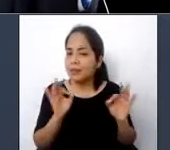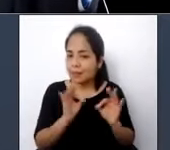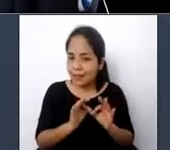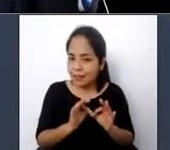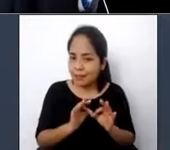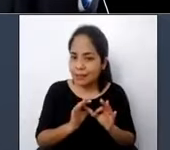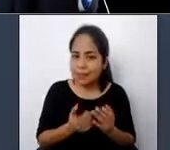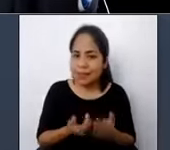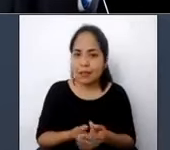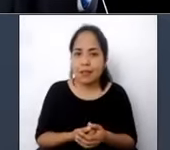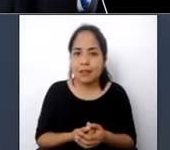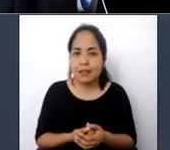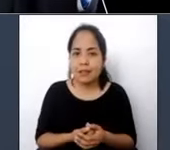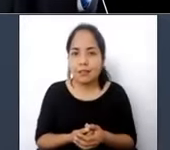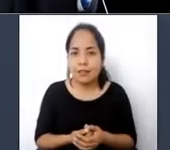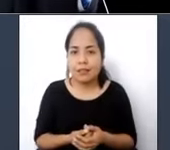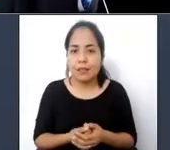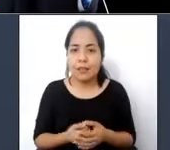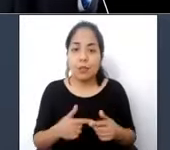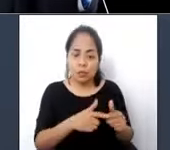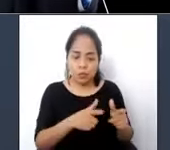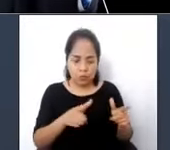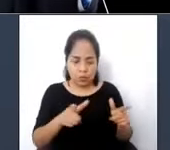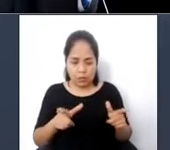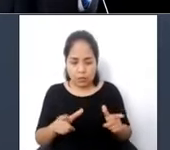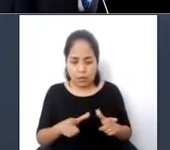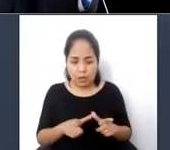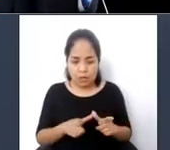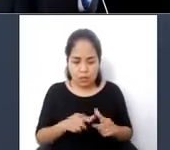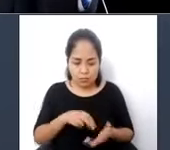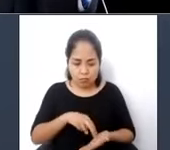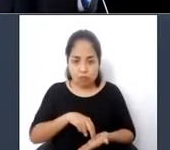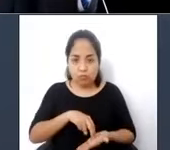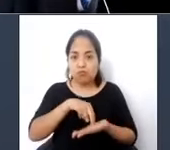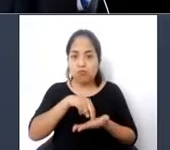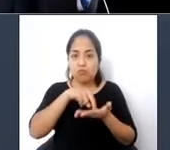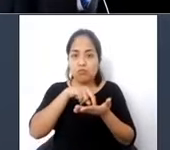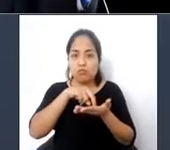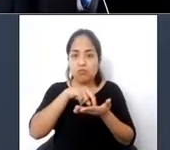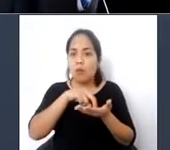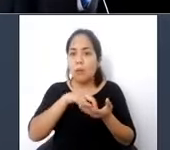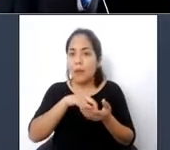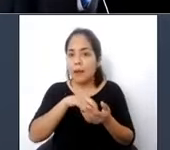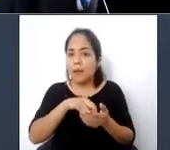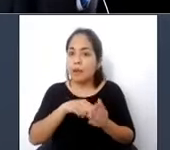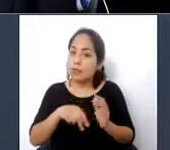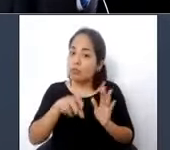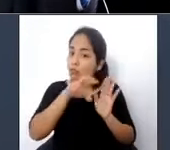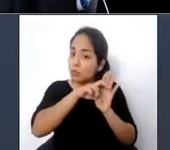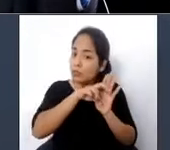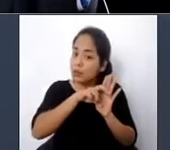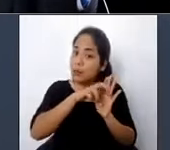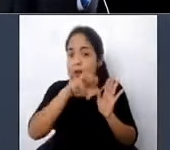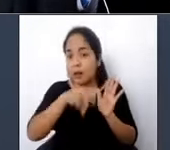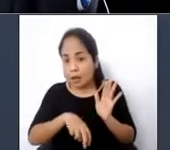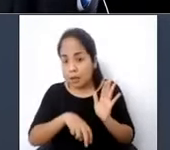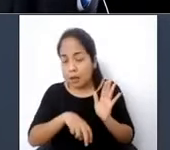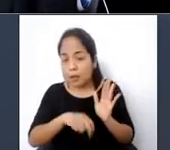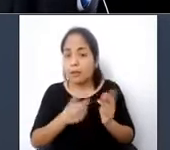abordaje o tener plataformas elevadoras para el abordaje y desembarque de las personas con